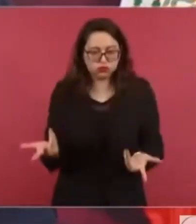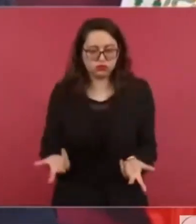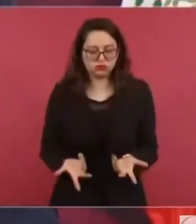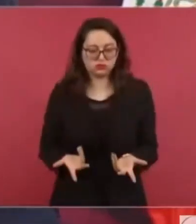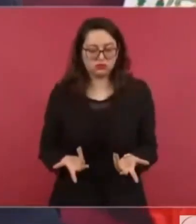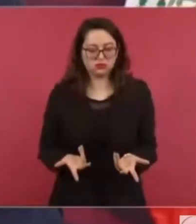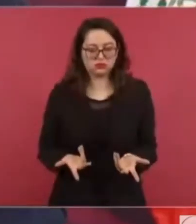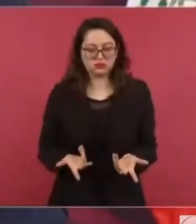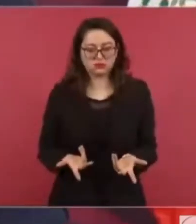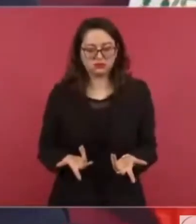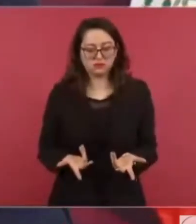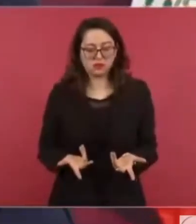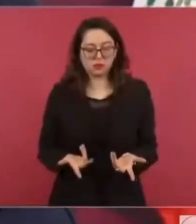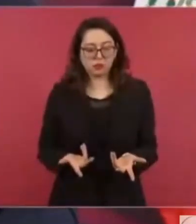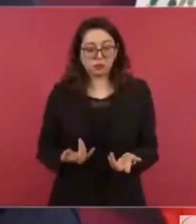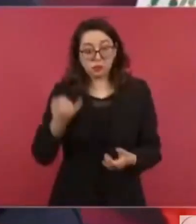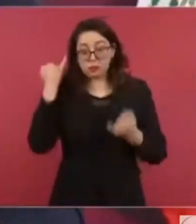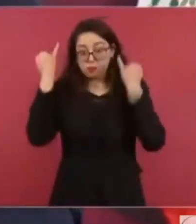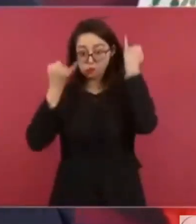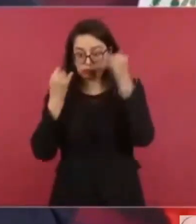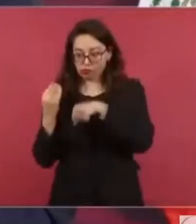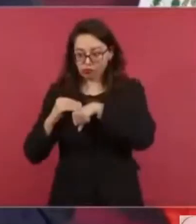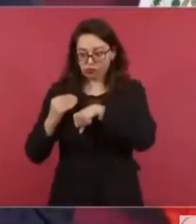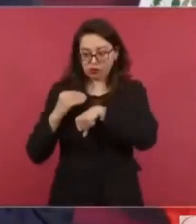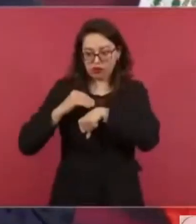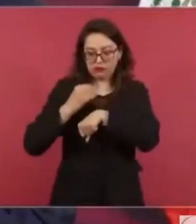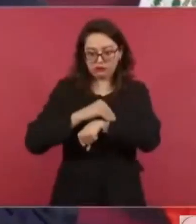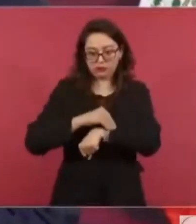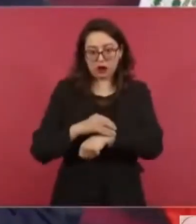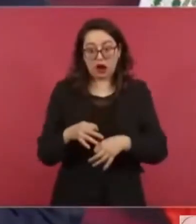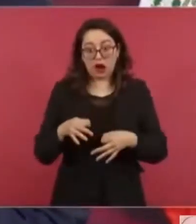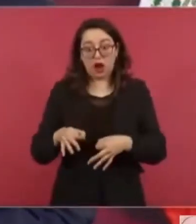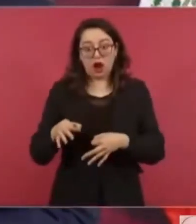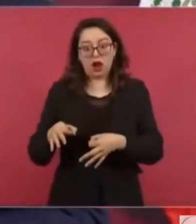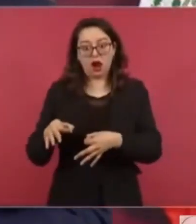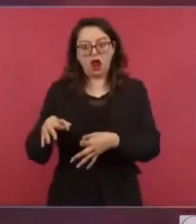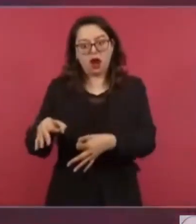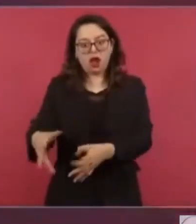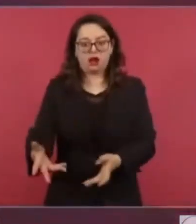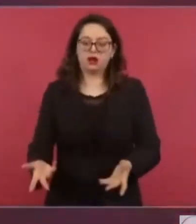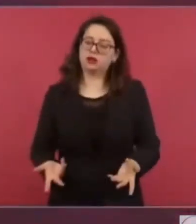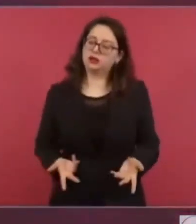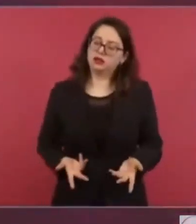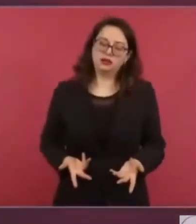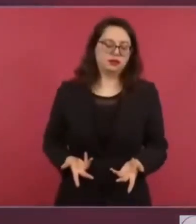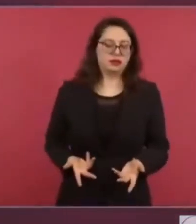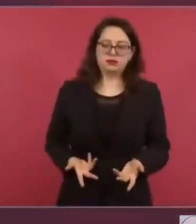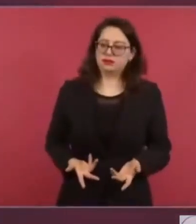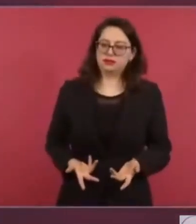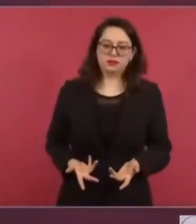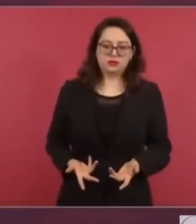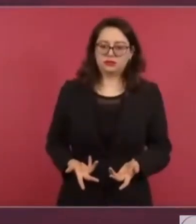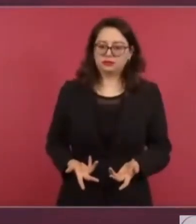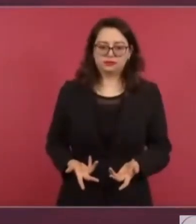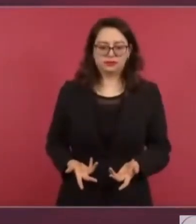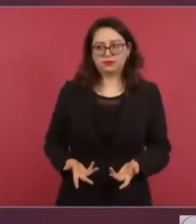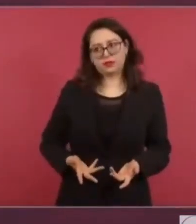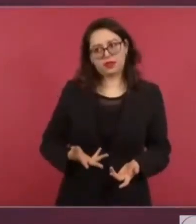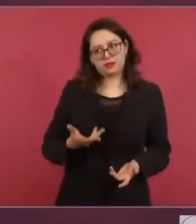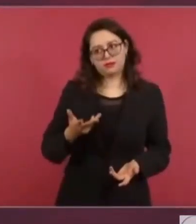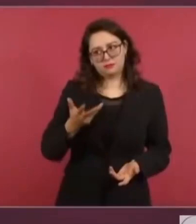y ya no se puede de manera descarada aplicar tácticas